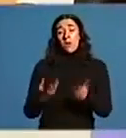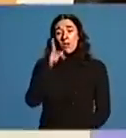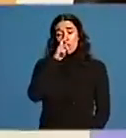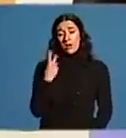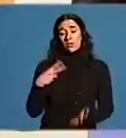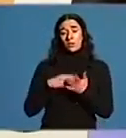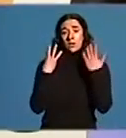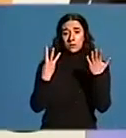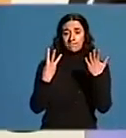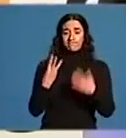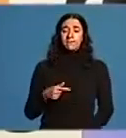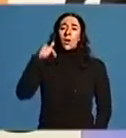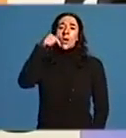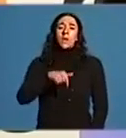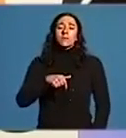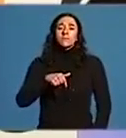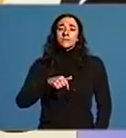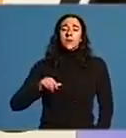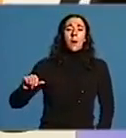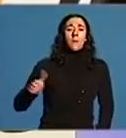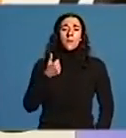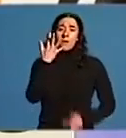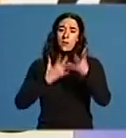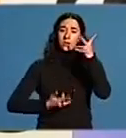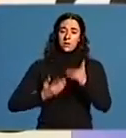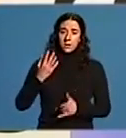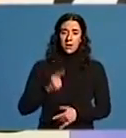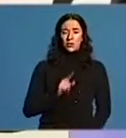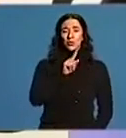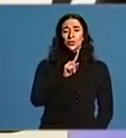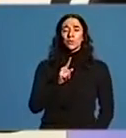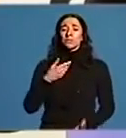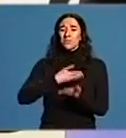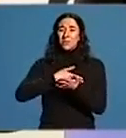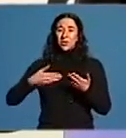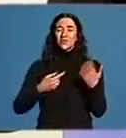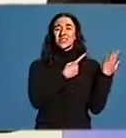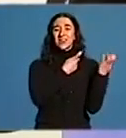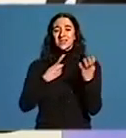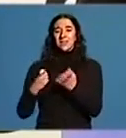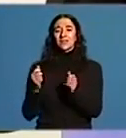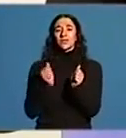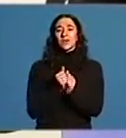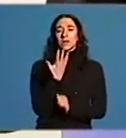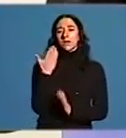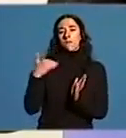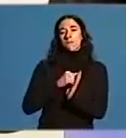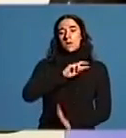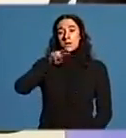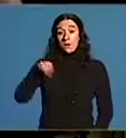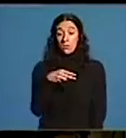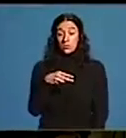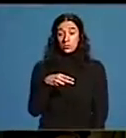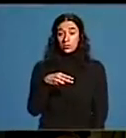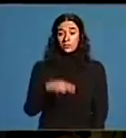Xe aprobaron as contas anuais da Fundación TIC aprobaronse en un millón 625 mil euros e iso foi o que se executou durante o ano